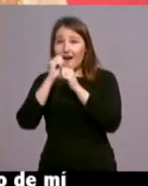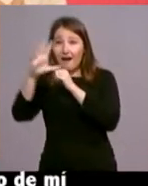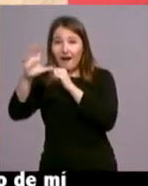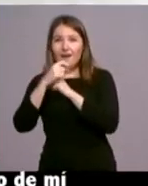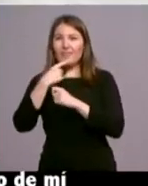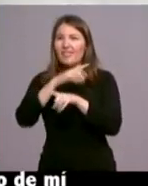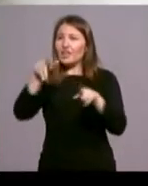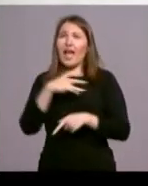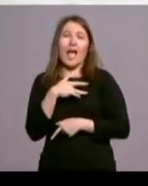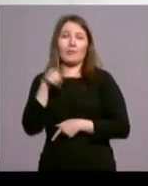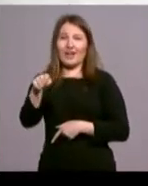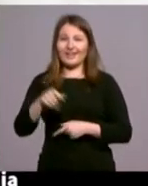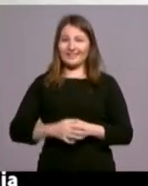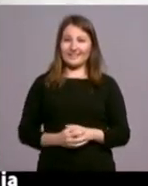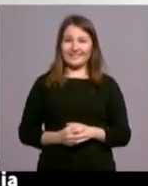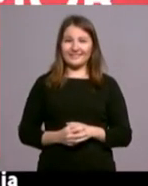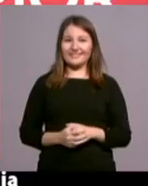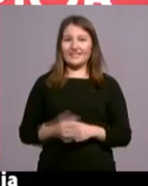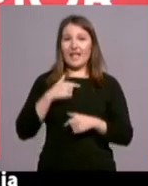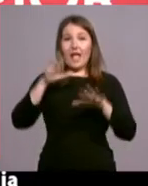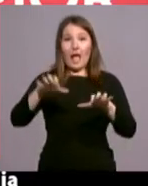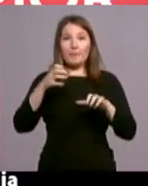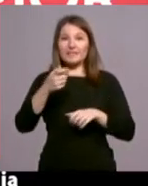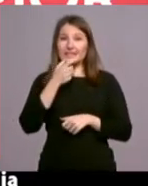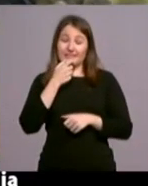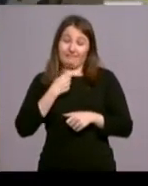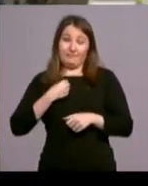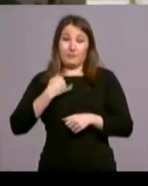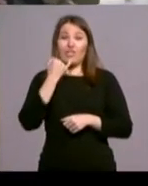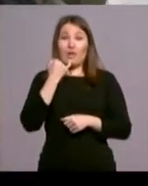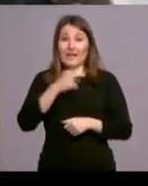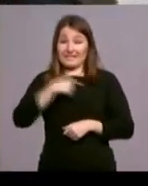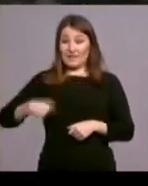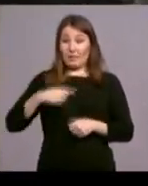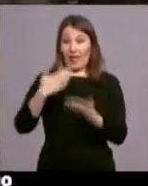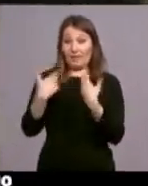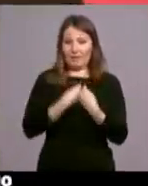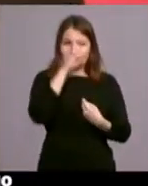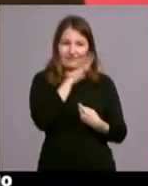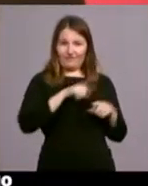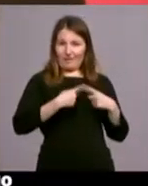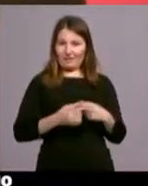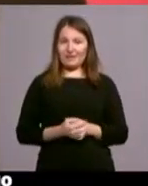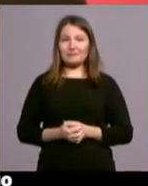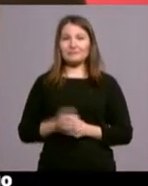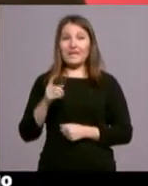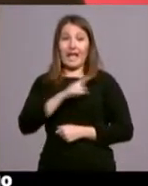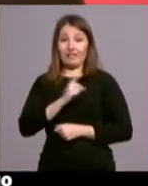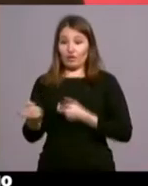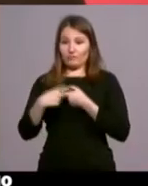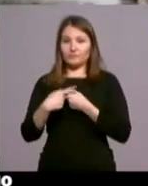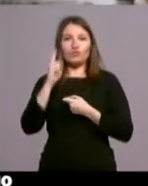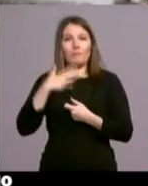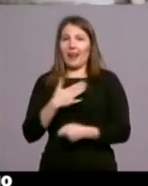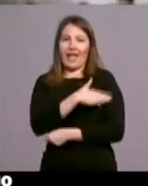estaba enamorado de mí. Aprendí el chino para poder hablar con mi familia. Se alistó en el ejército solo para estar